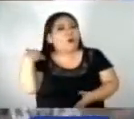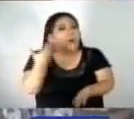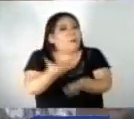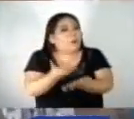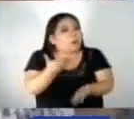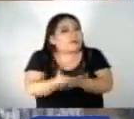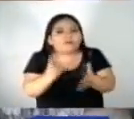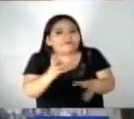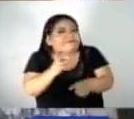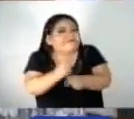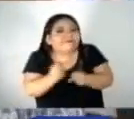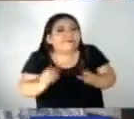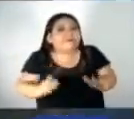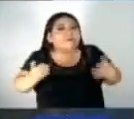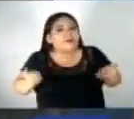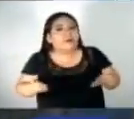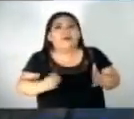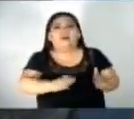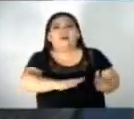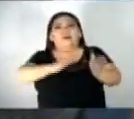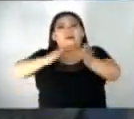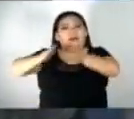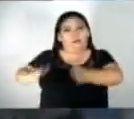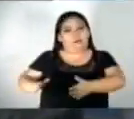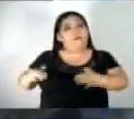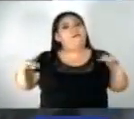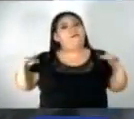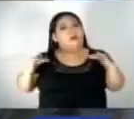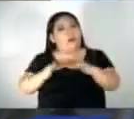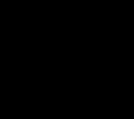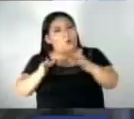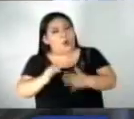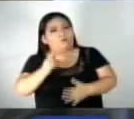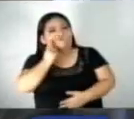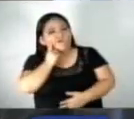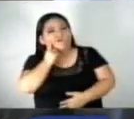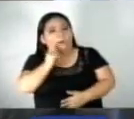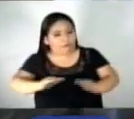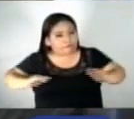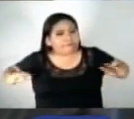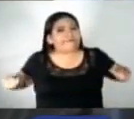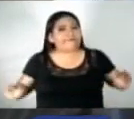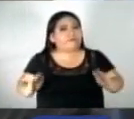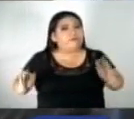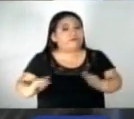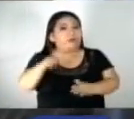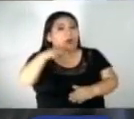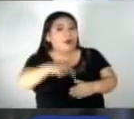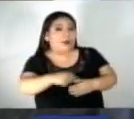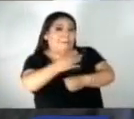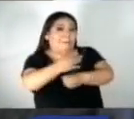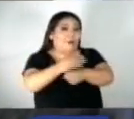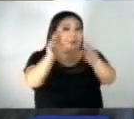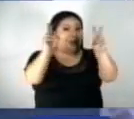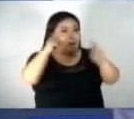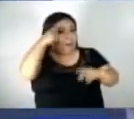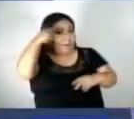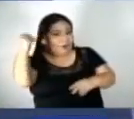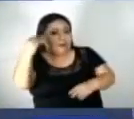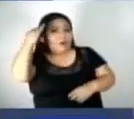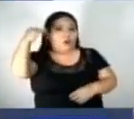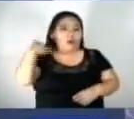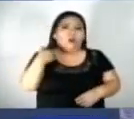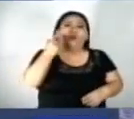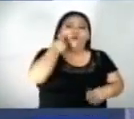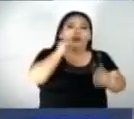en pro de la mujer y por otra parte dicen que aún falta impulsar la participación de las mujeres en la política, tanto en la zona